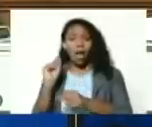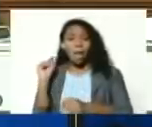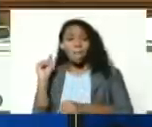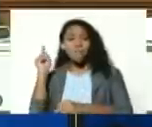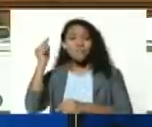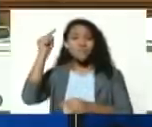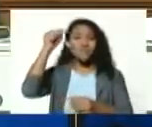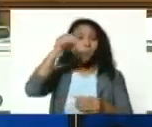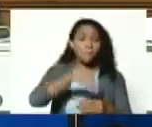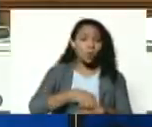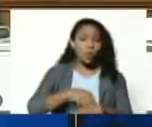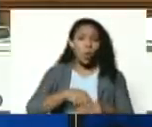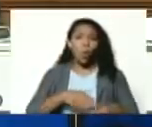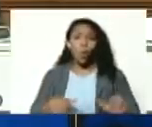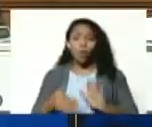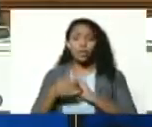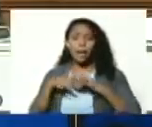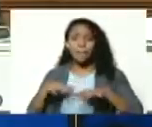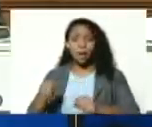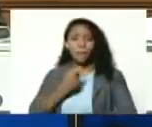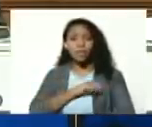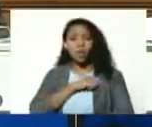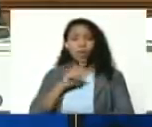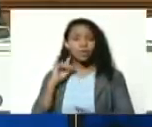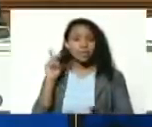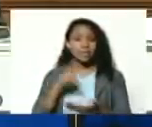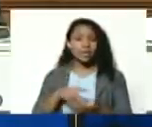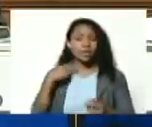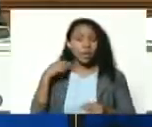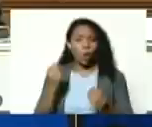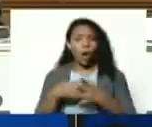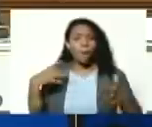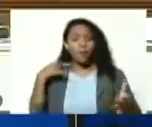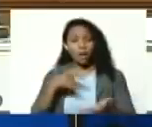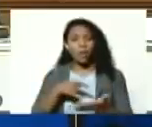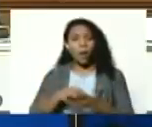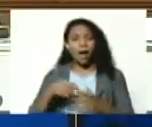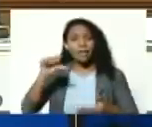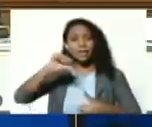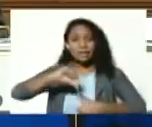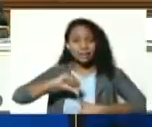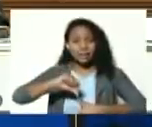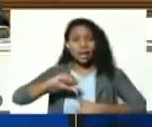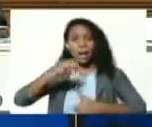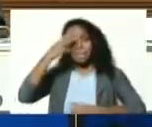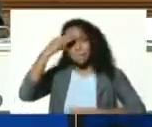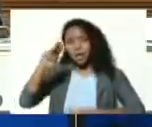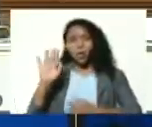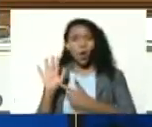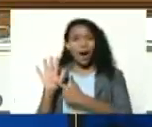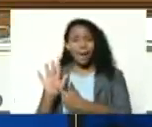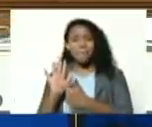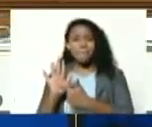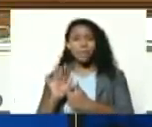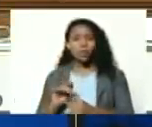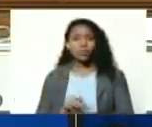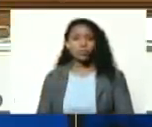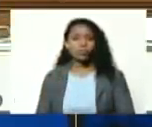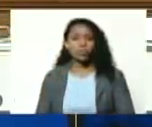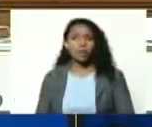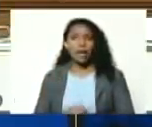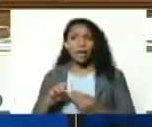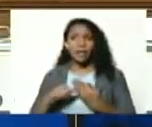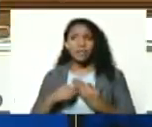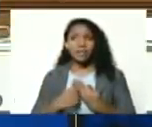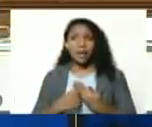que llegó más allá de los campos de Carabobo y llegó a Centroamérica a México como ejemplo esta revista